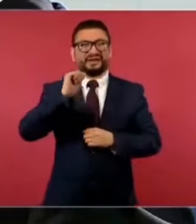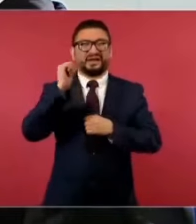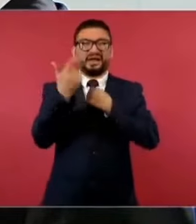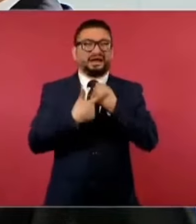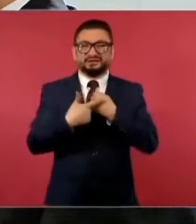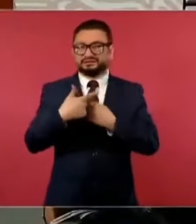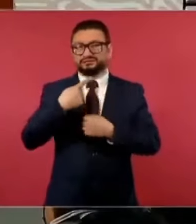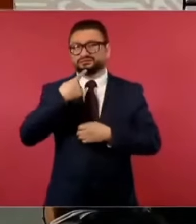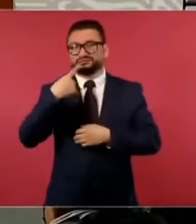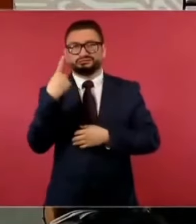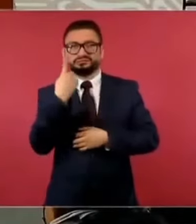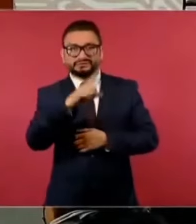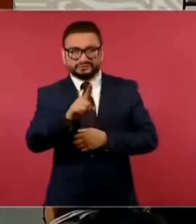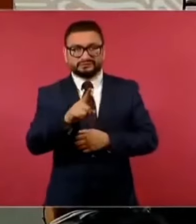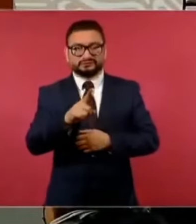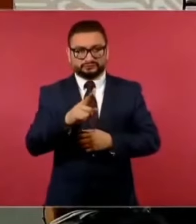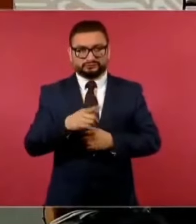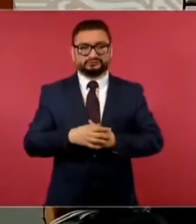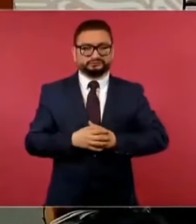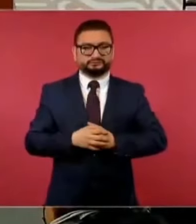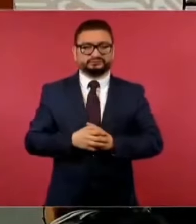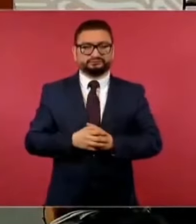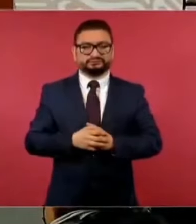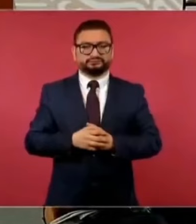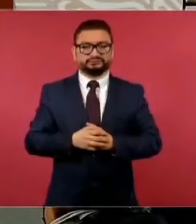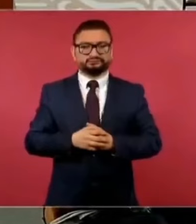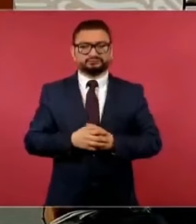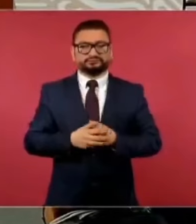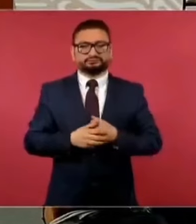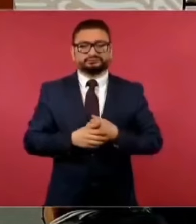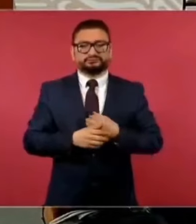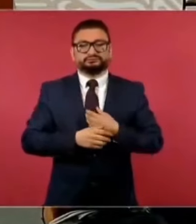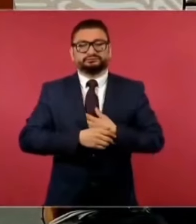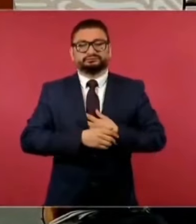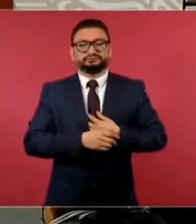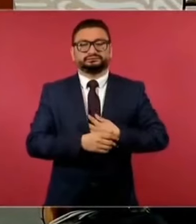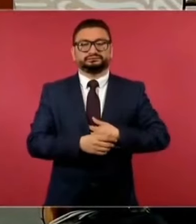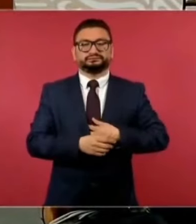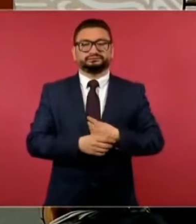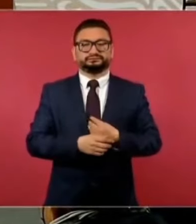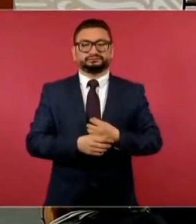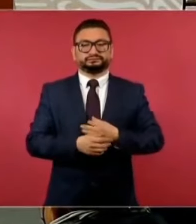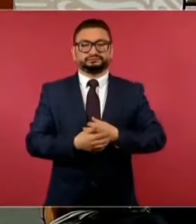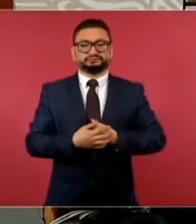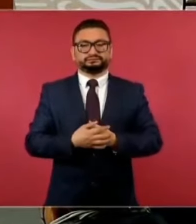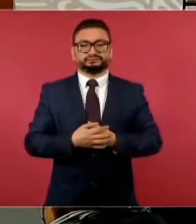que en nuestra opinión, bueno,